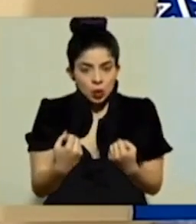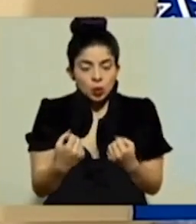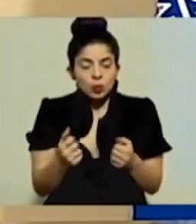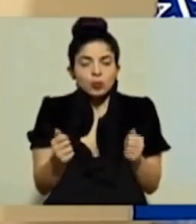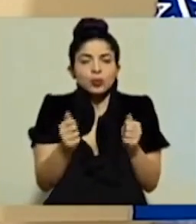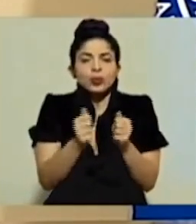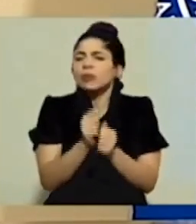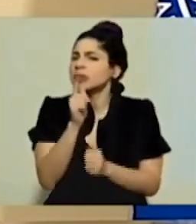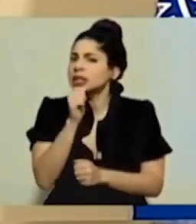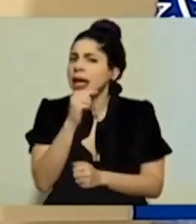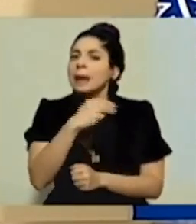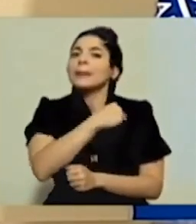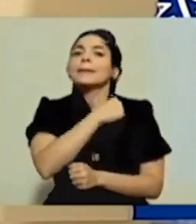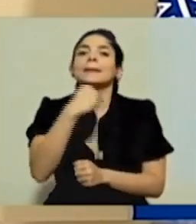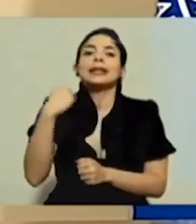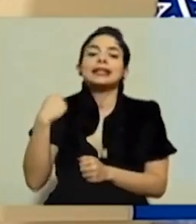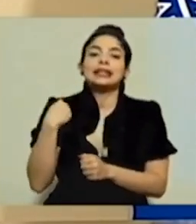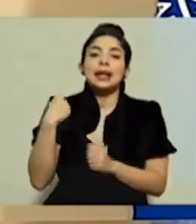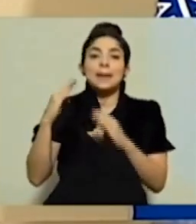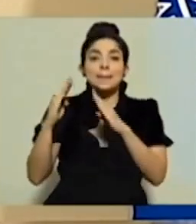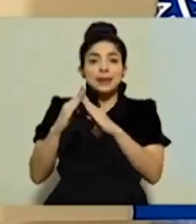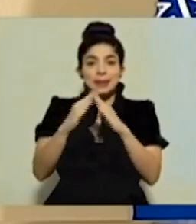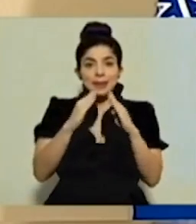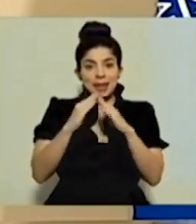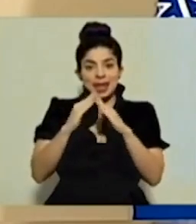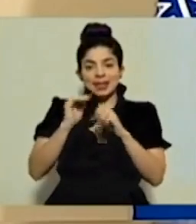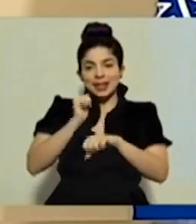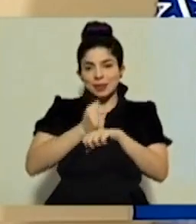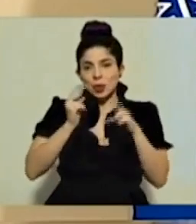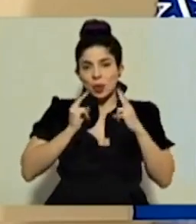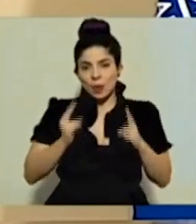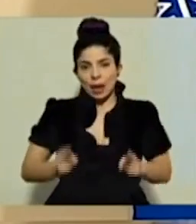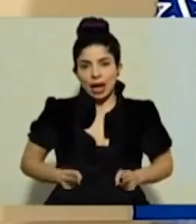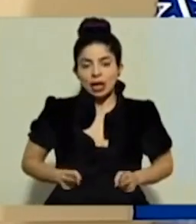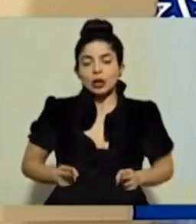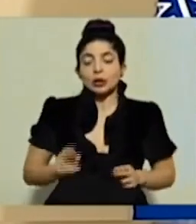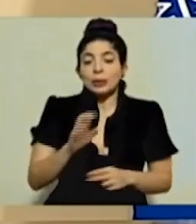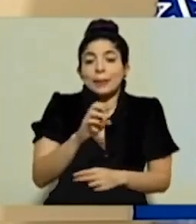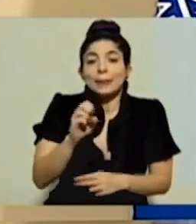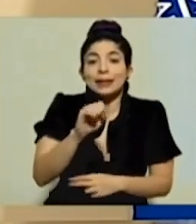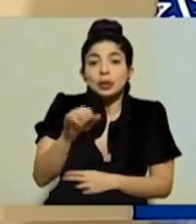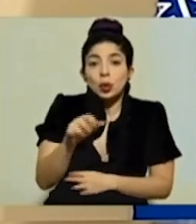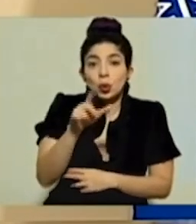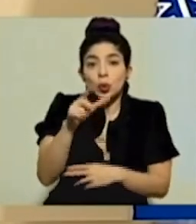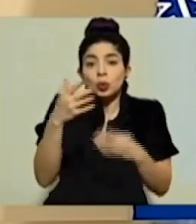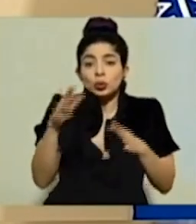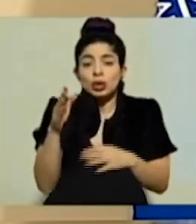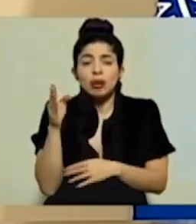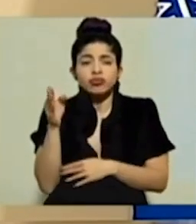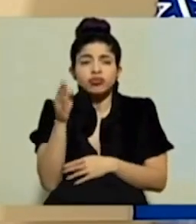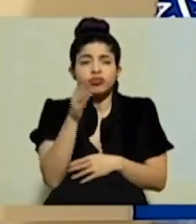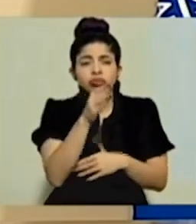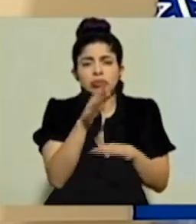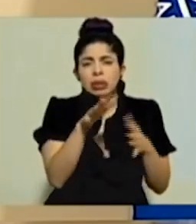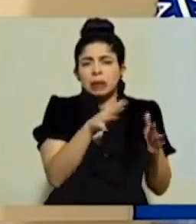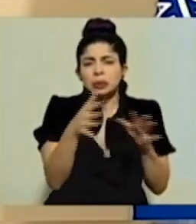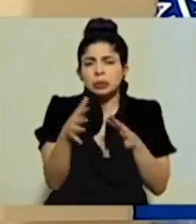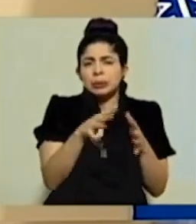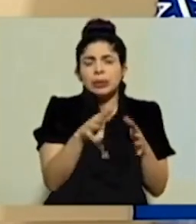conjunto con el Ministerio de Vivienda y Asentamientos Humanos, en el mes de julio realizamos aproximadamente,